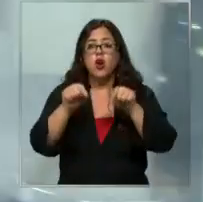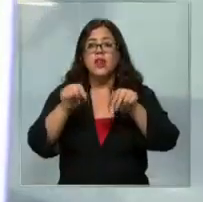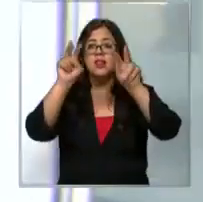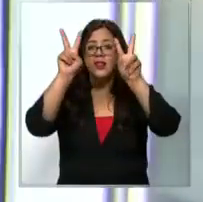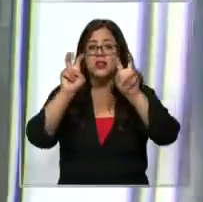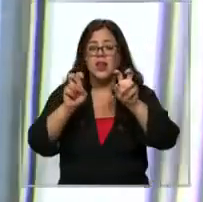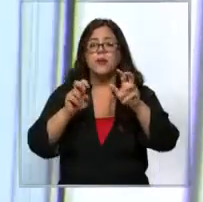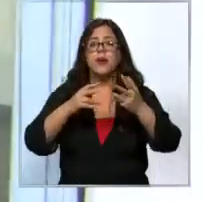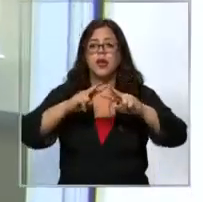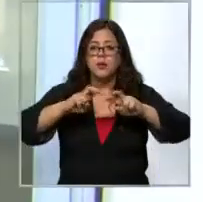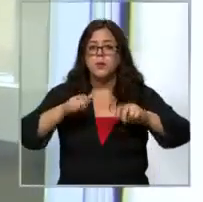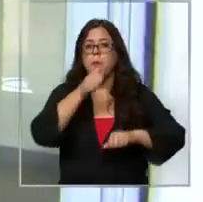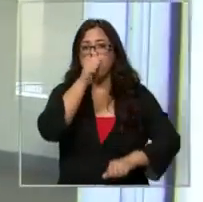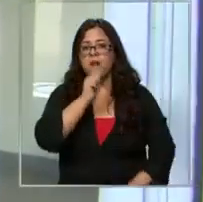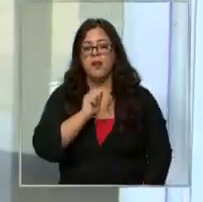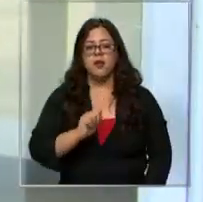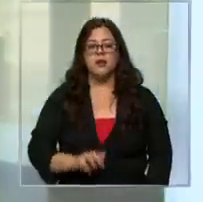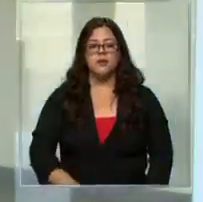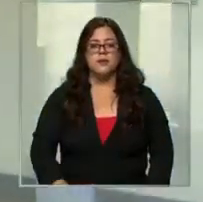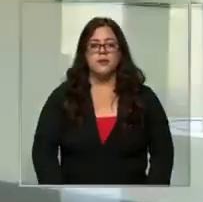está llevando adelante de manera reservada.